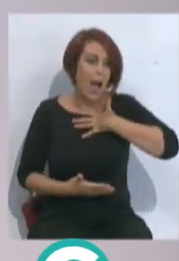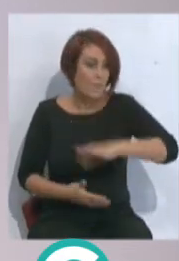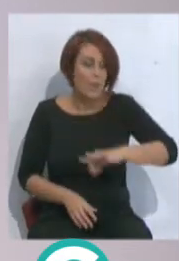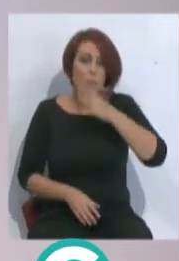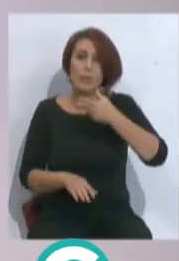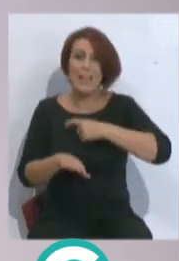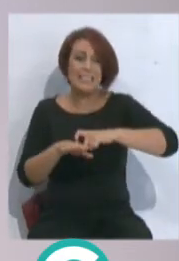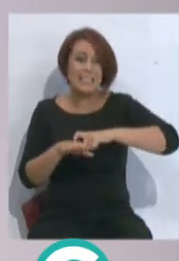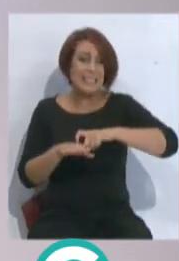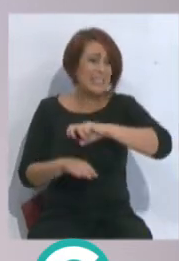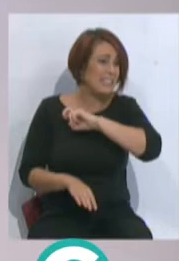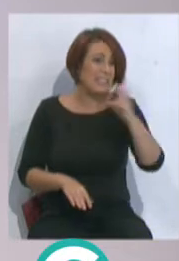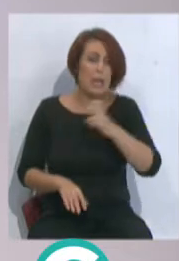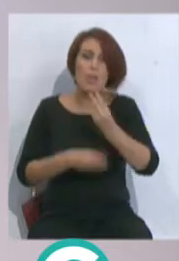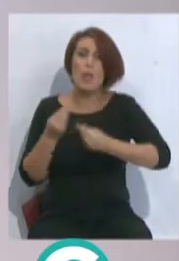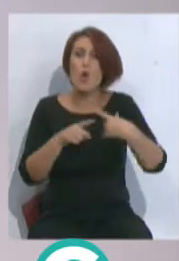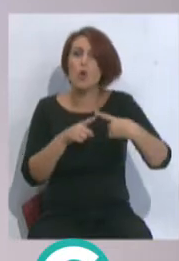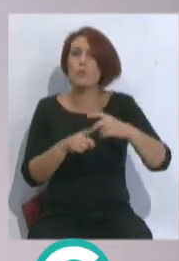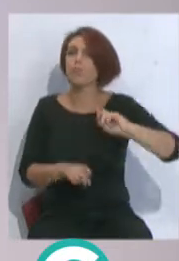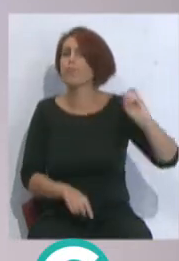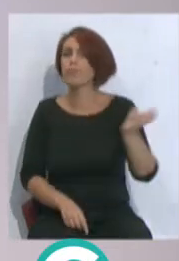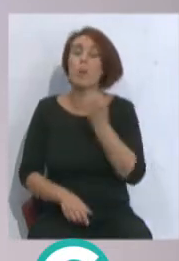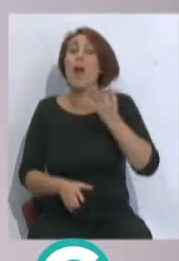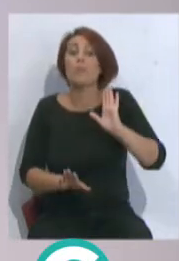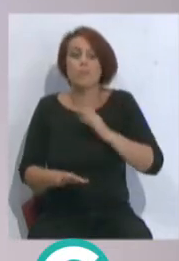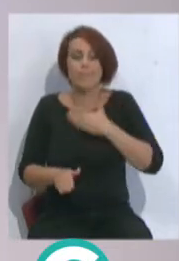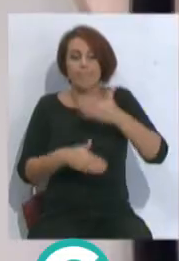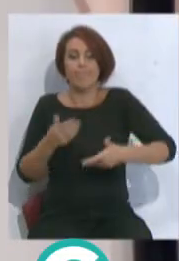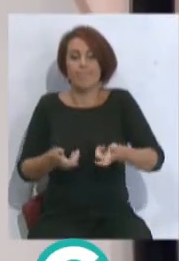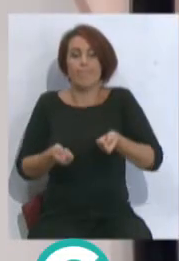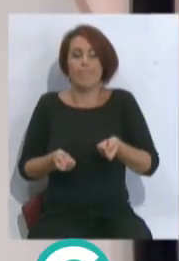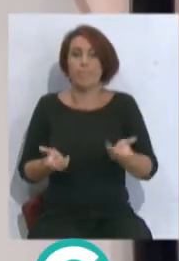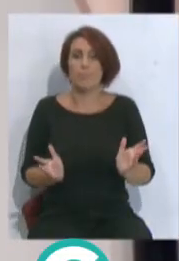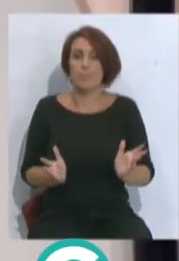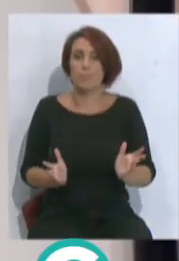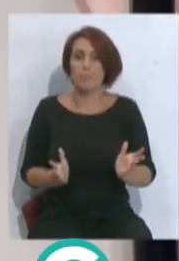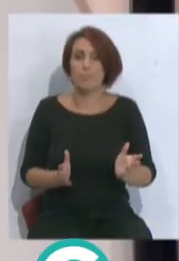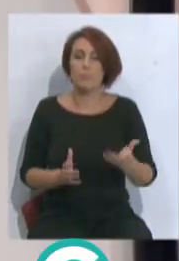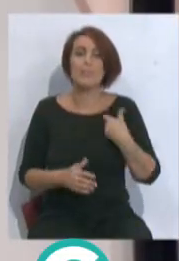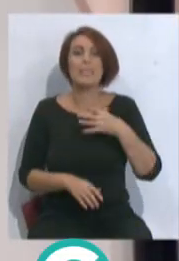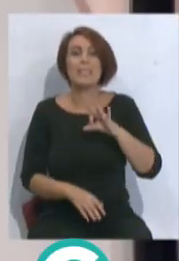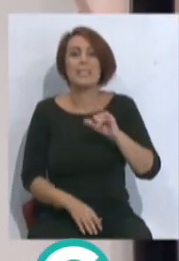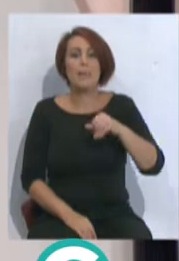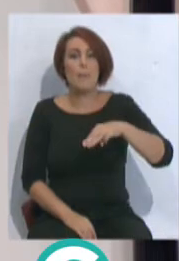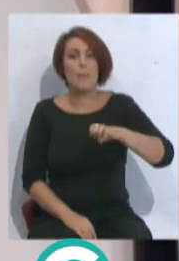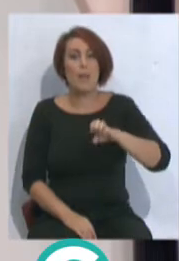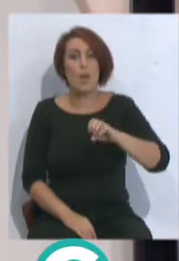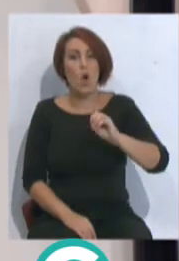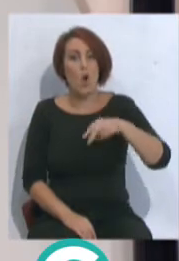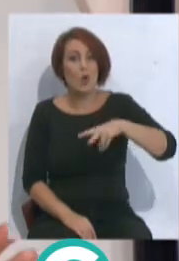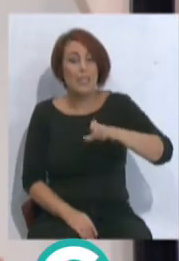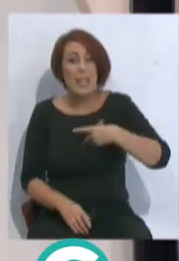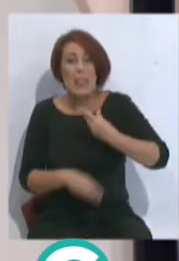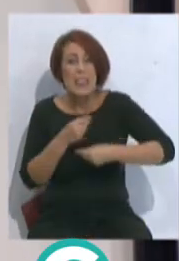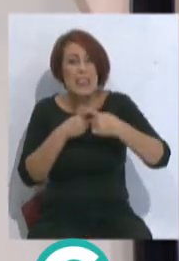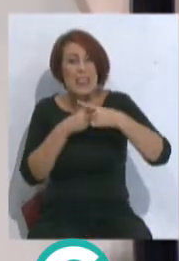otras características que ellos tienen en el juego, de hacer cosas diferentes. Pero están limitados en el fútbol. yo contiene la lucha de fútbol, pero Simeone hace algo muy diferente a lo que hace este hombre.